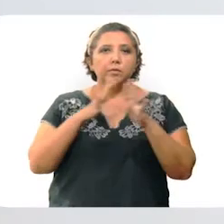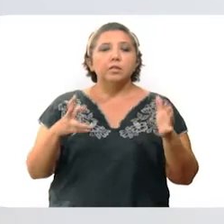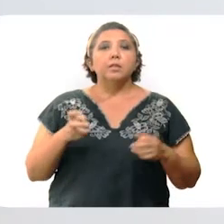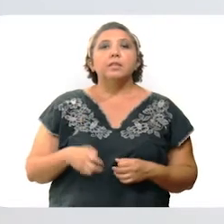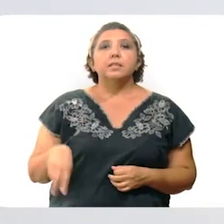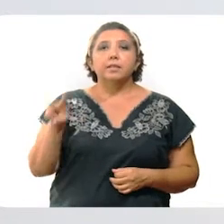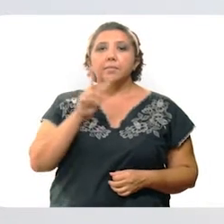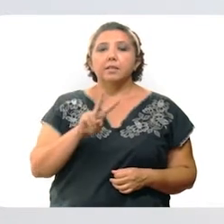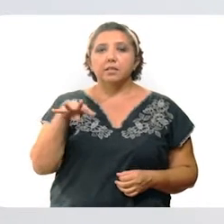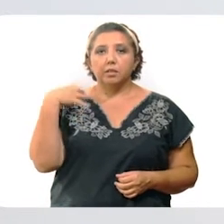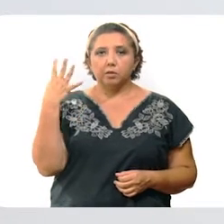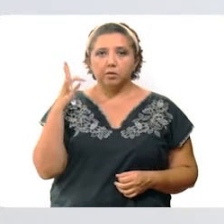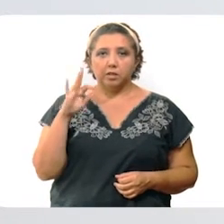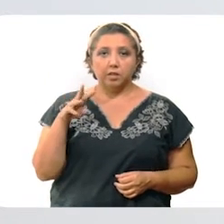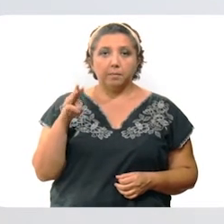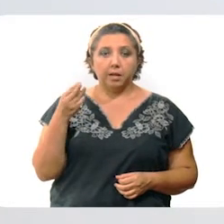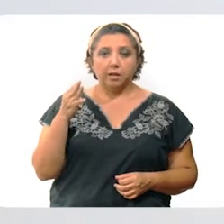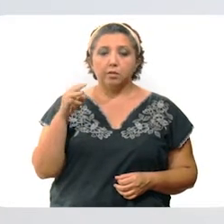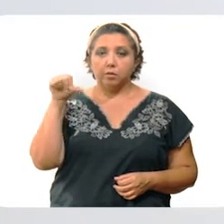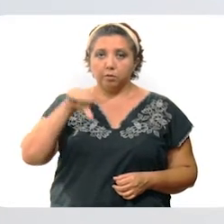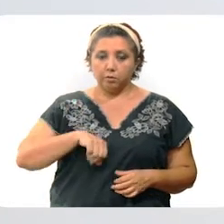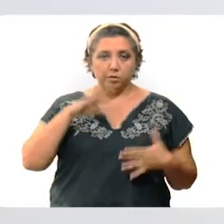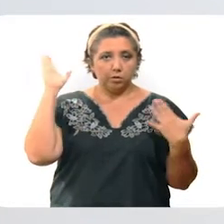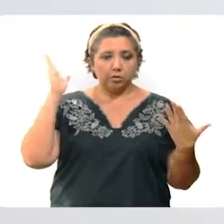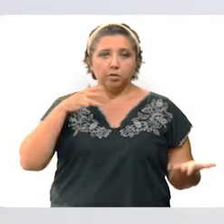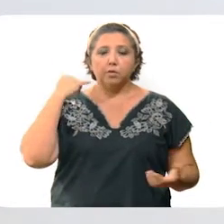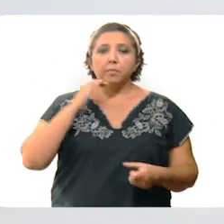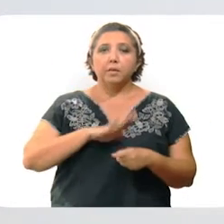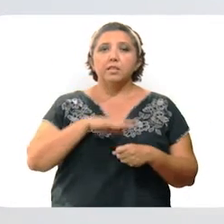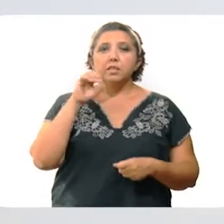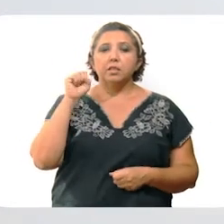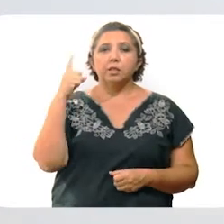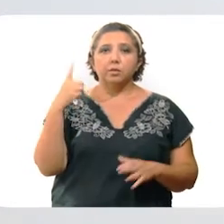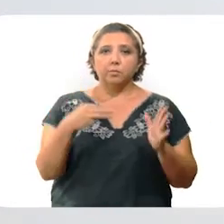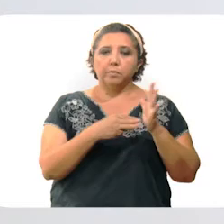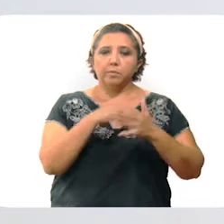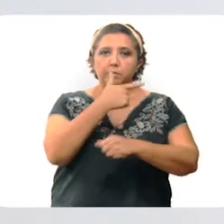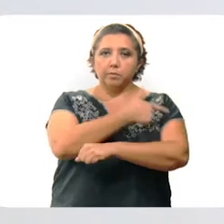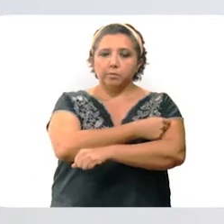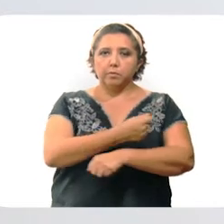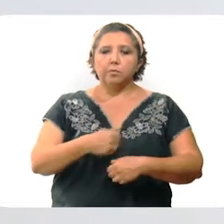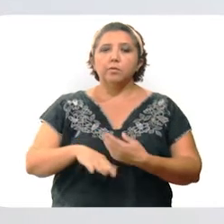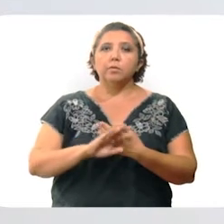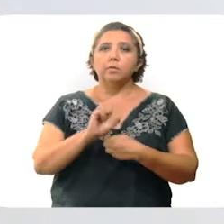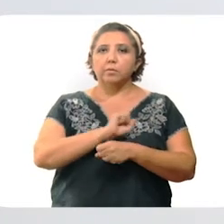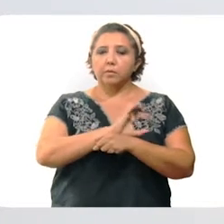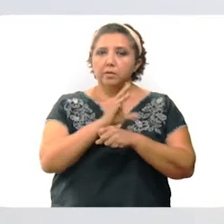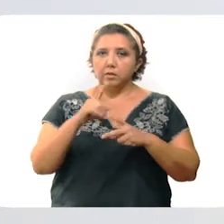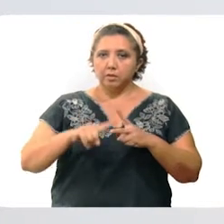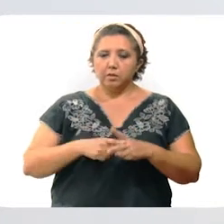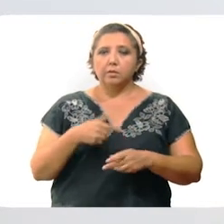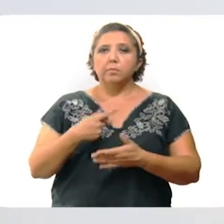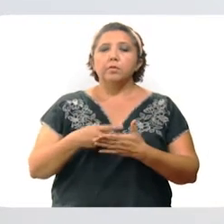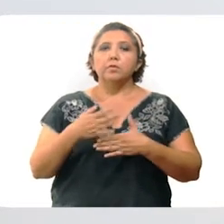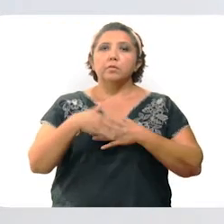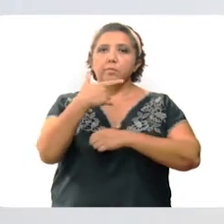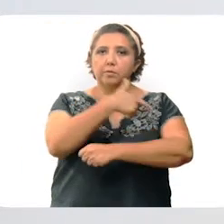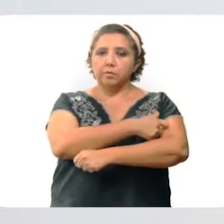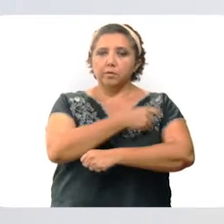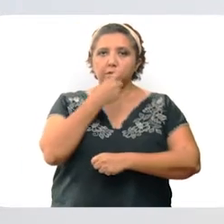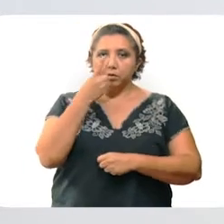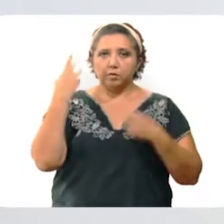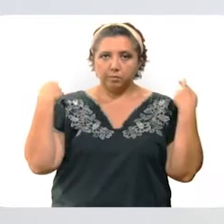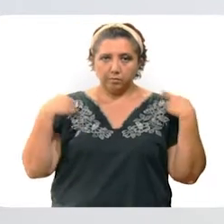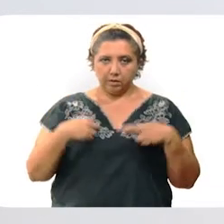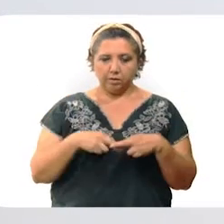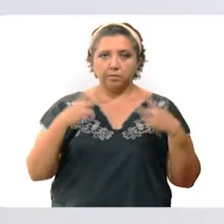parte médico de este viernes 14 de mayo. Hoy llegaron a Yucatán más de 61 mil vacunas contra el coronavirus para iniciar con el proceso de vacunación